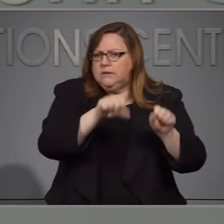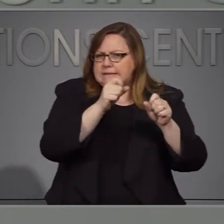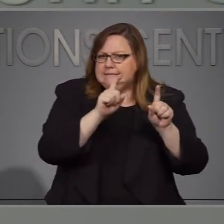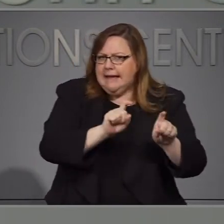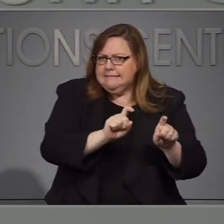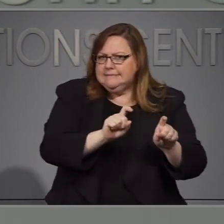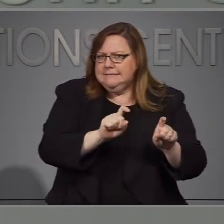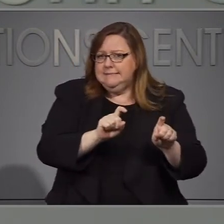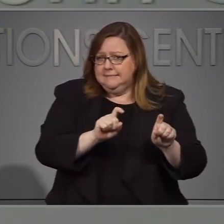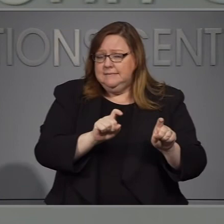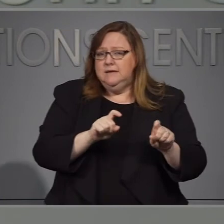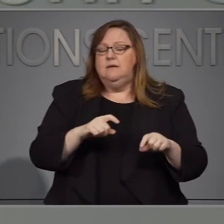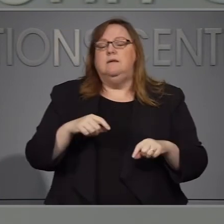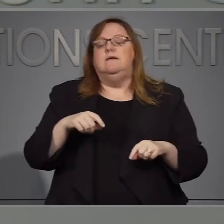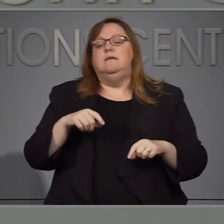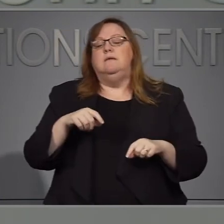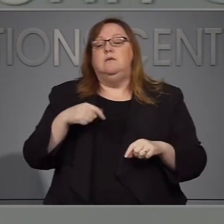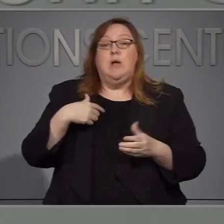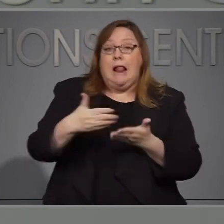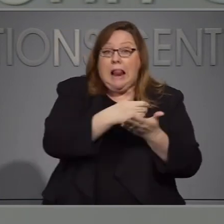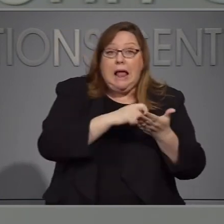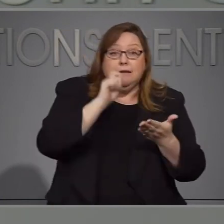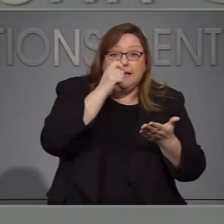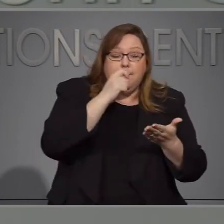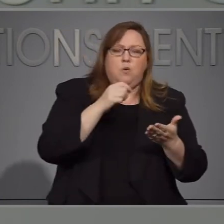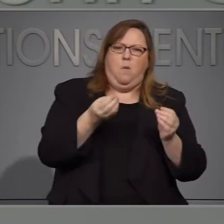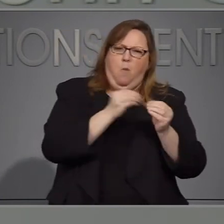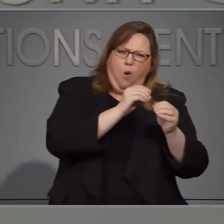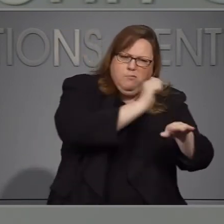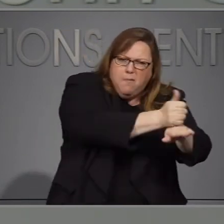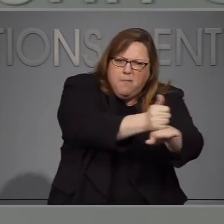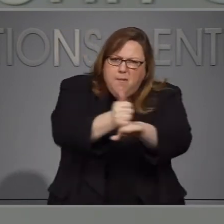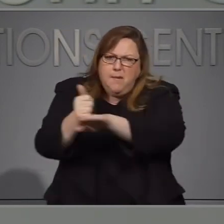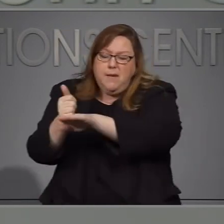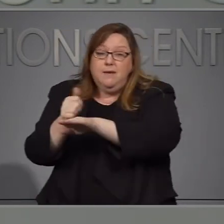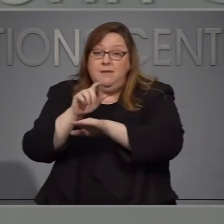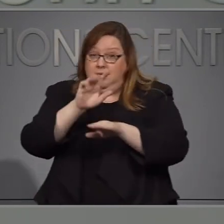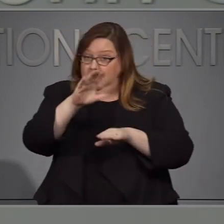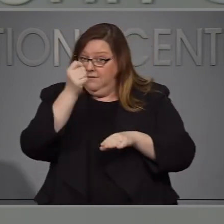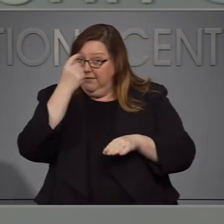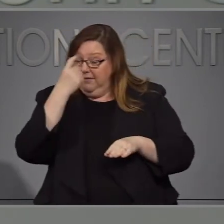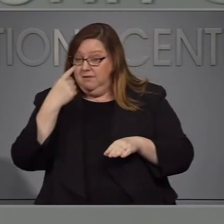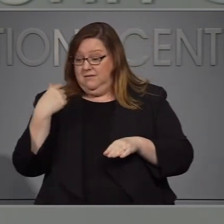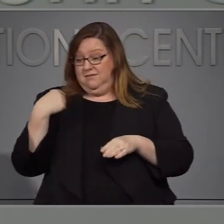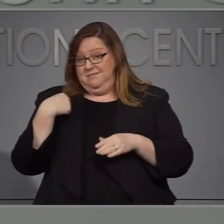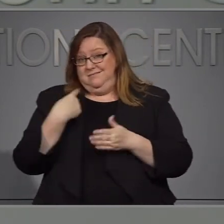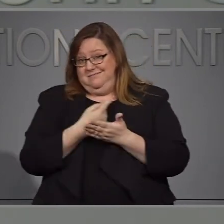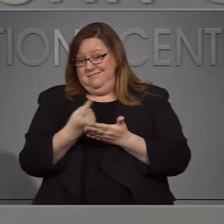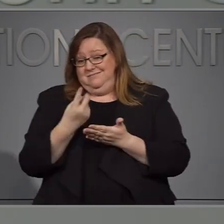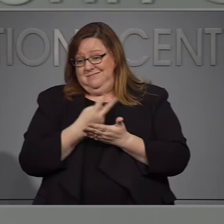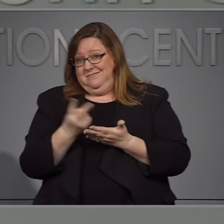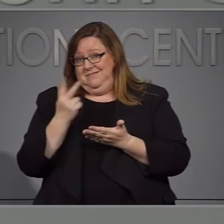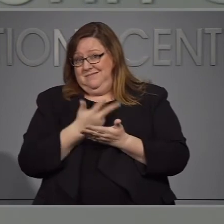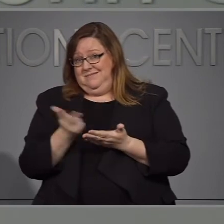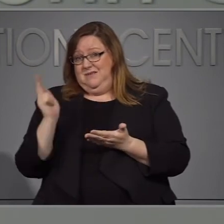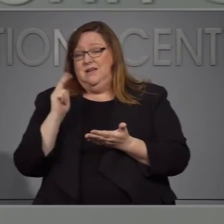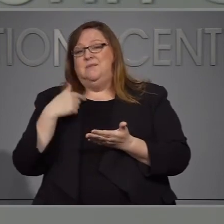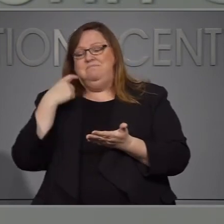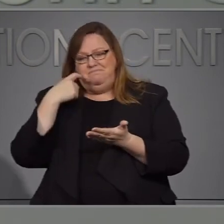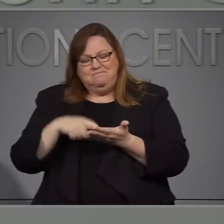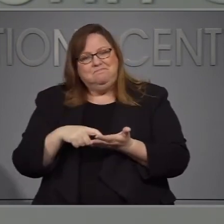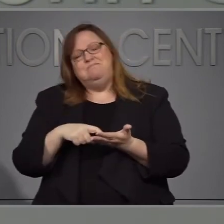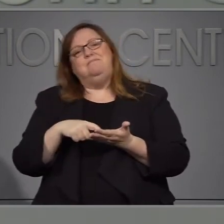muestras y los problemas que hemos estado bien o las últimas semanas es la falta. De la